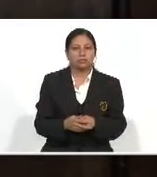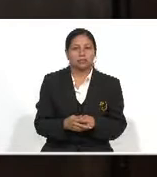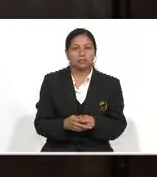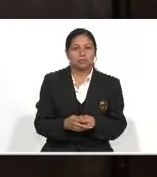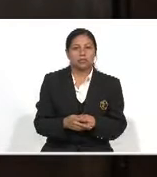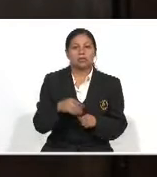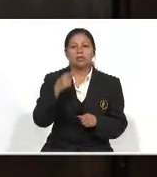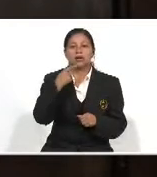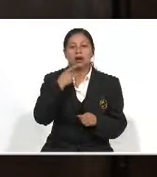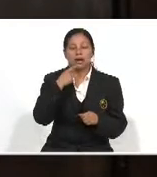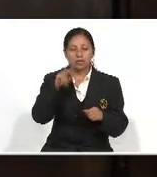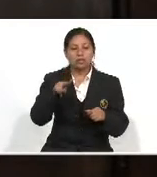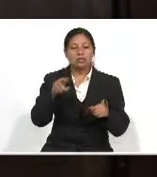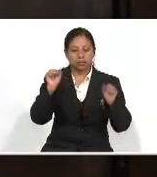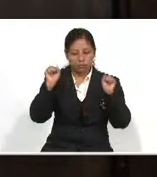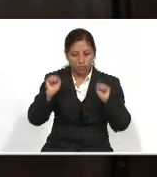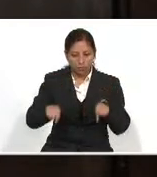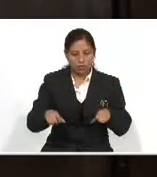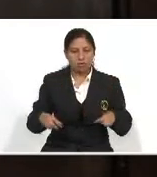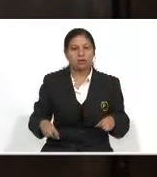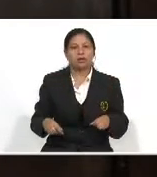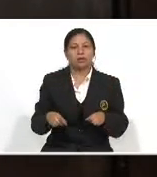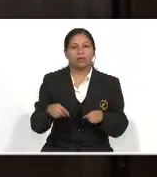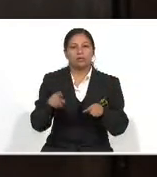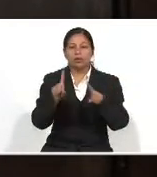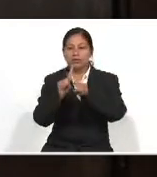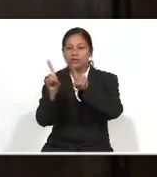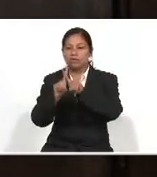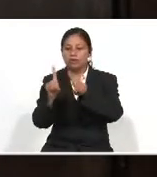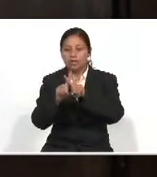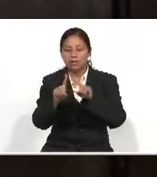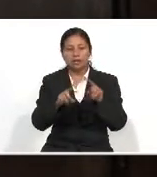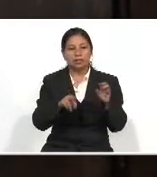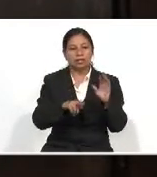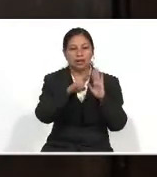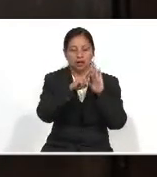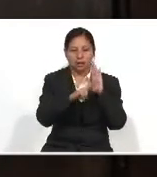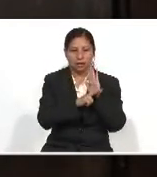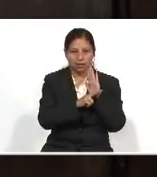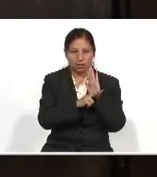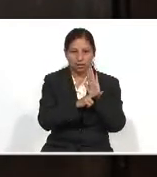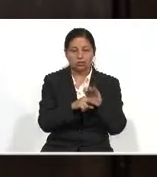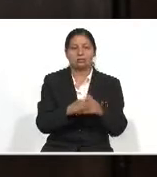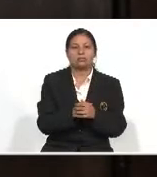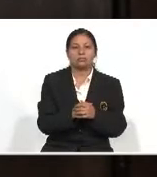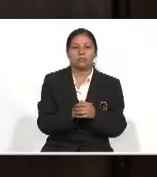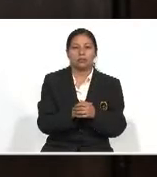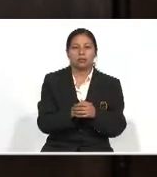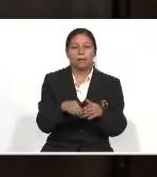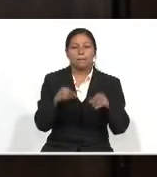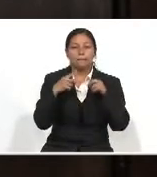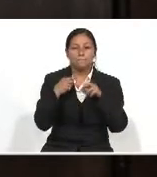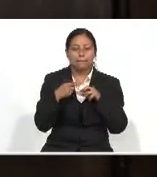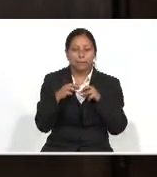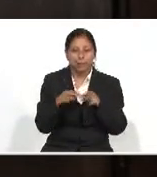Así existen en el presupuesto diferentes rubros que hay que discutir, pero